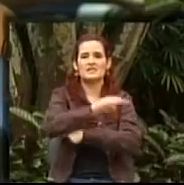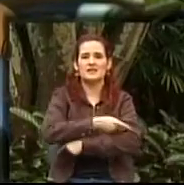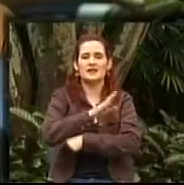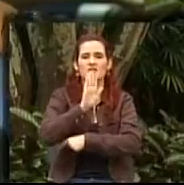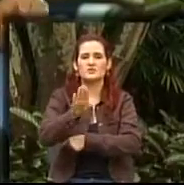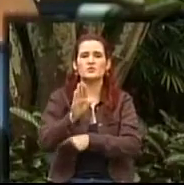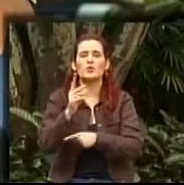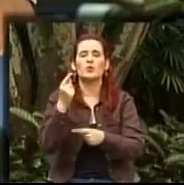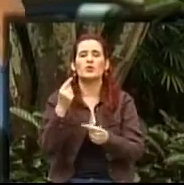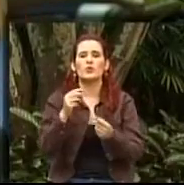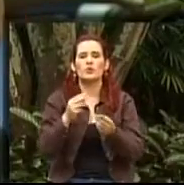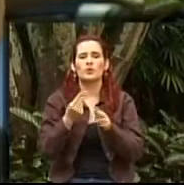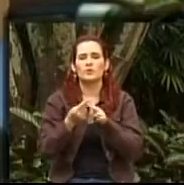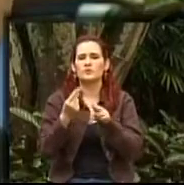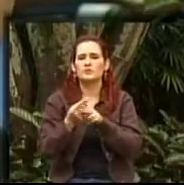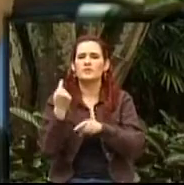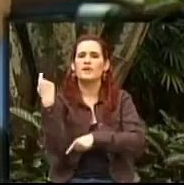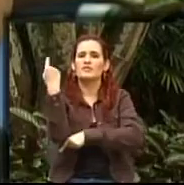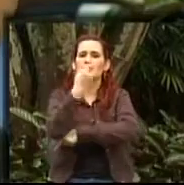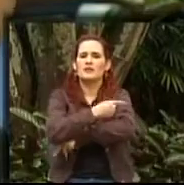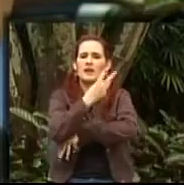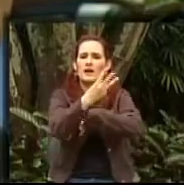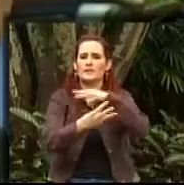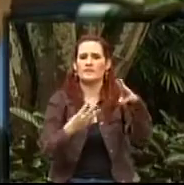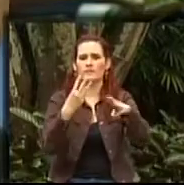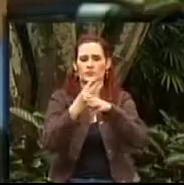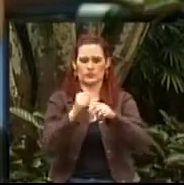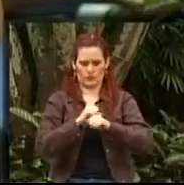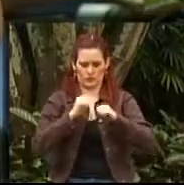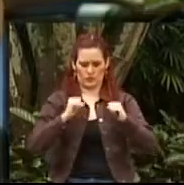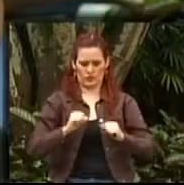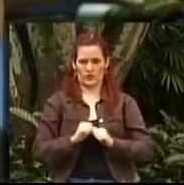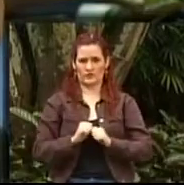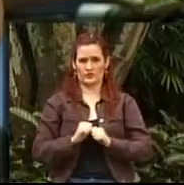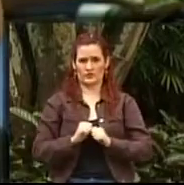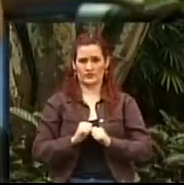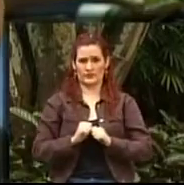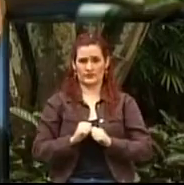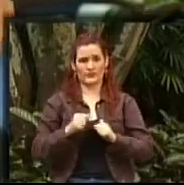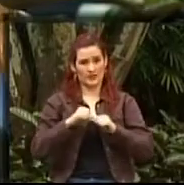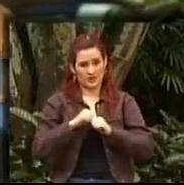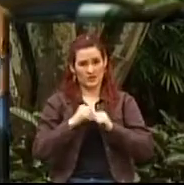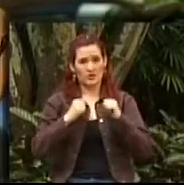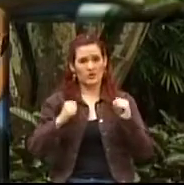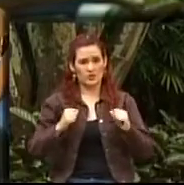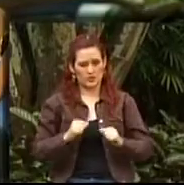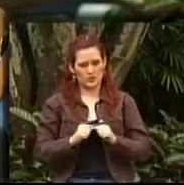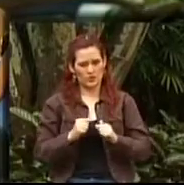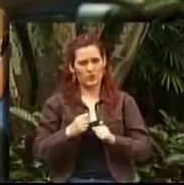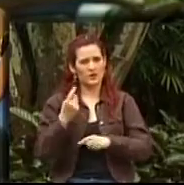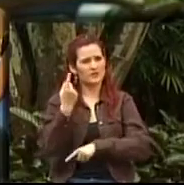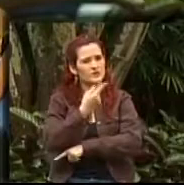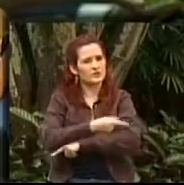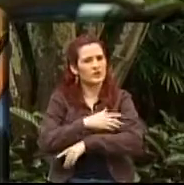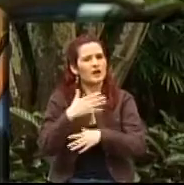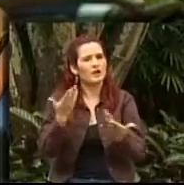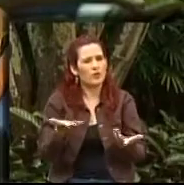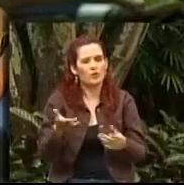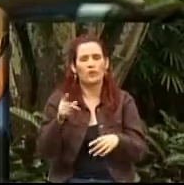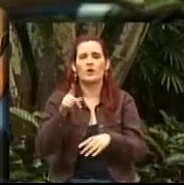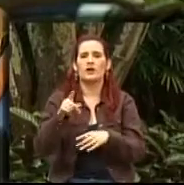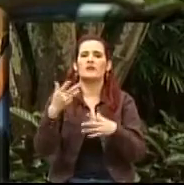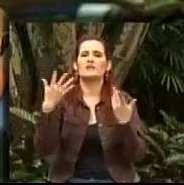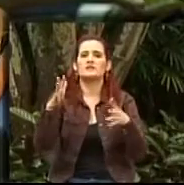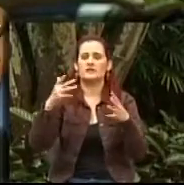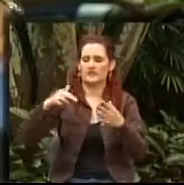del Corazón. Y en Medellín, bueno, y en otras ciudades del país y del mundo, se va a festejar, se va a conmemorar con una caminata en familia para